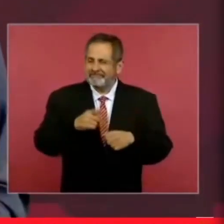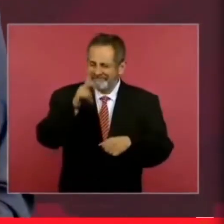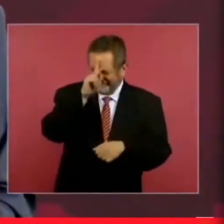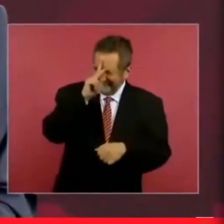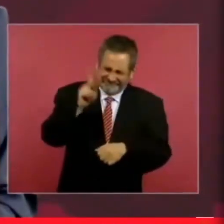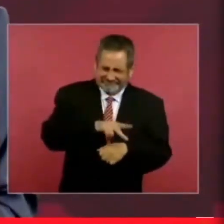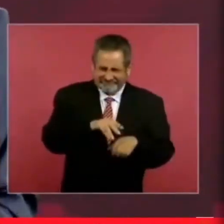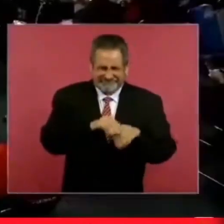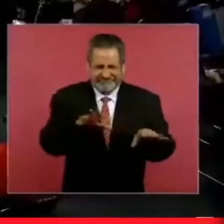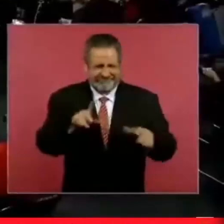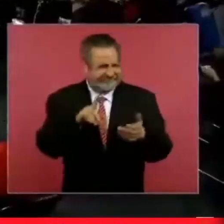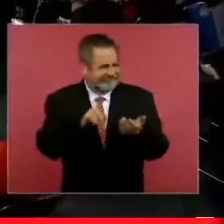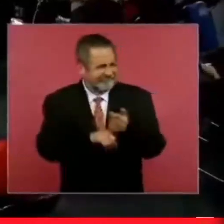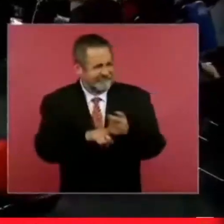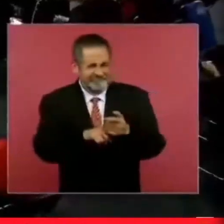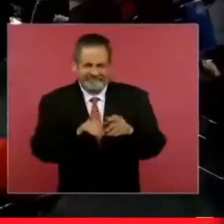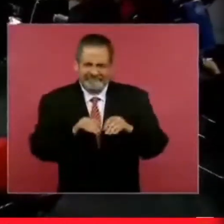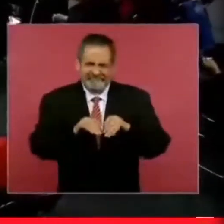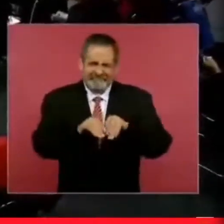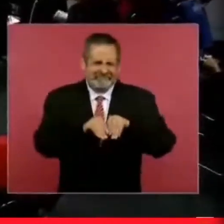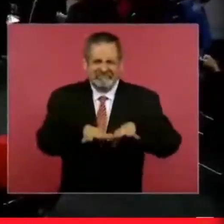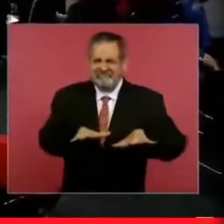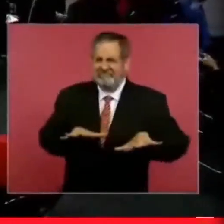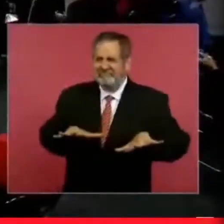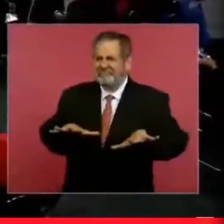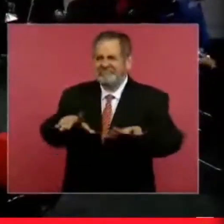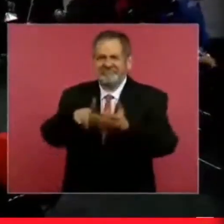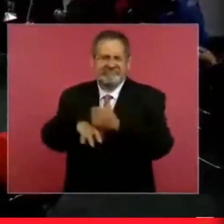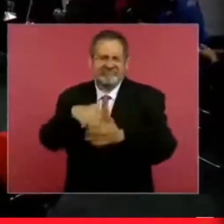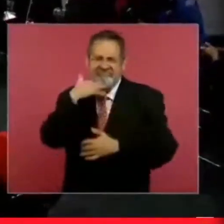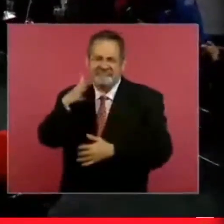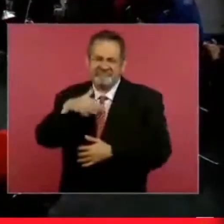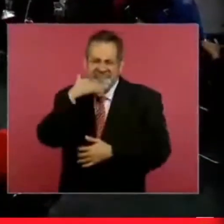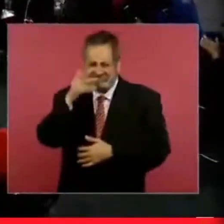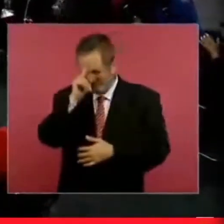es una peste la corrupción